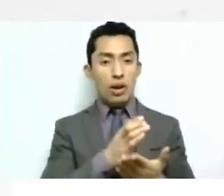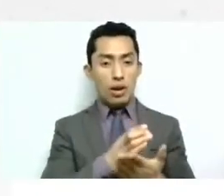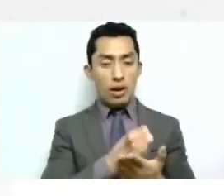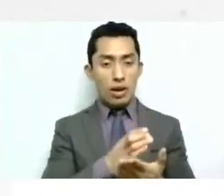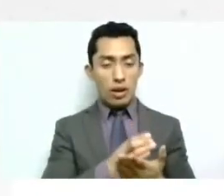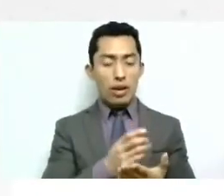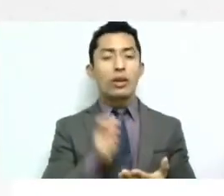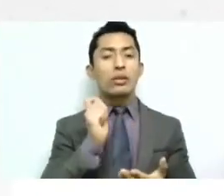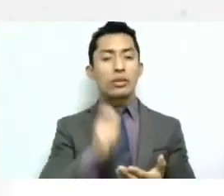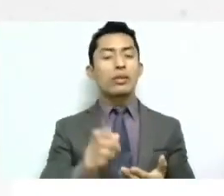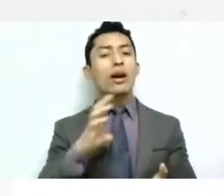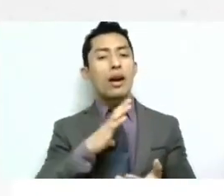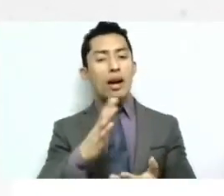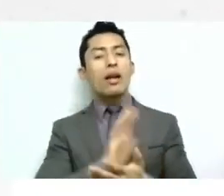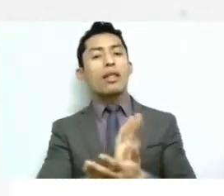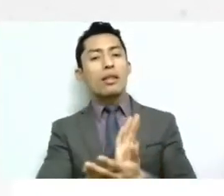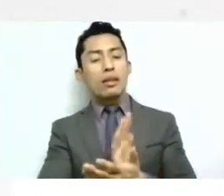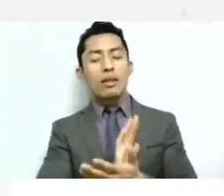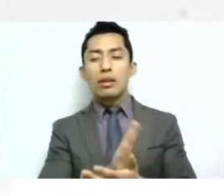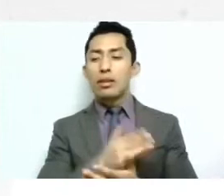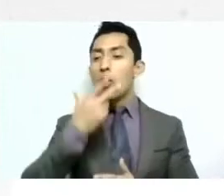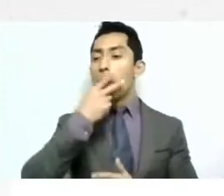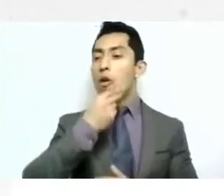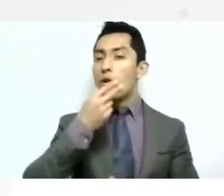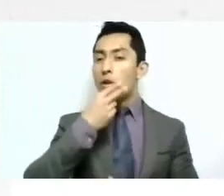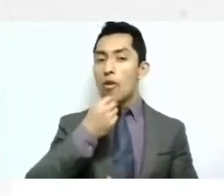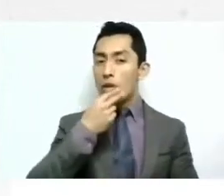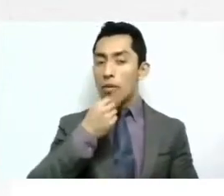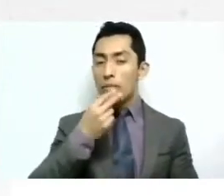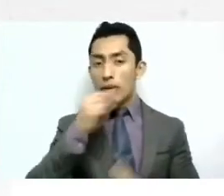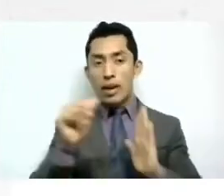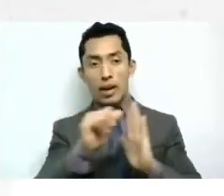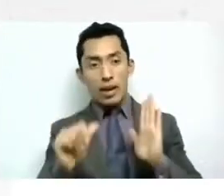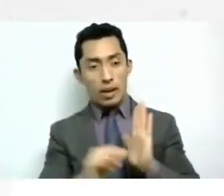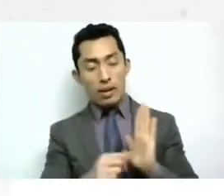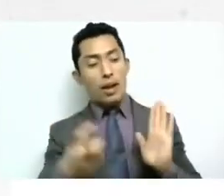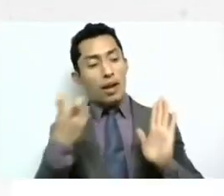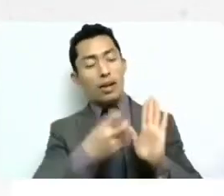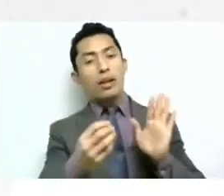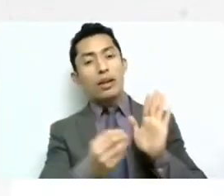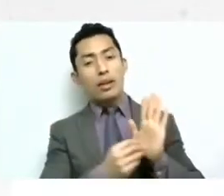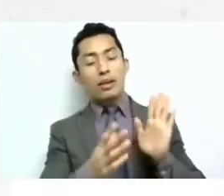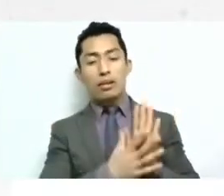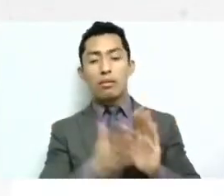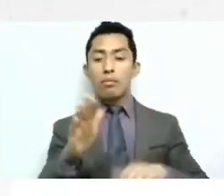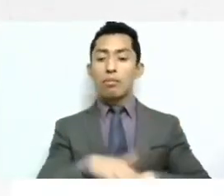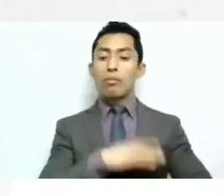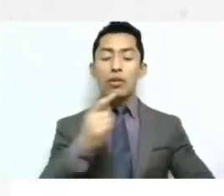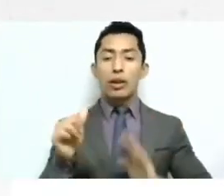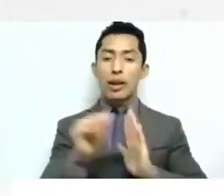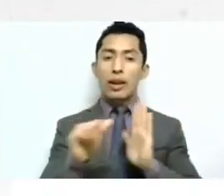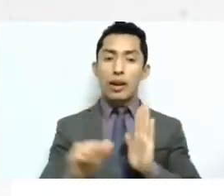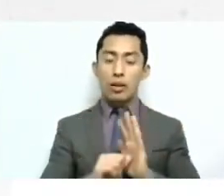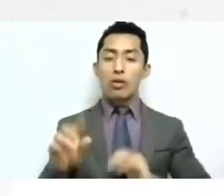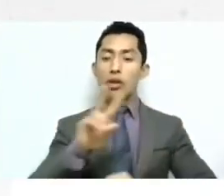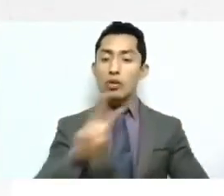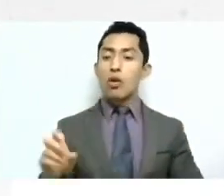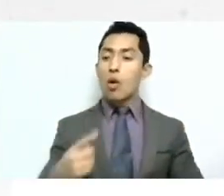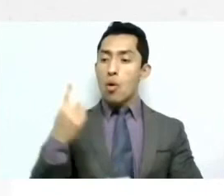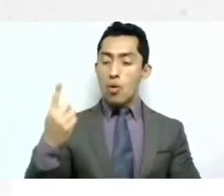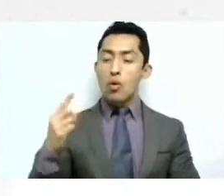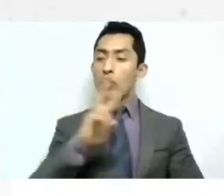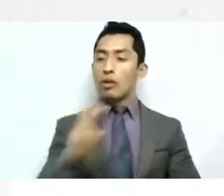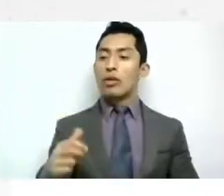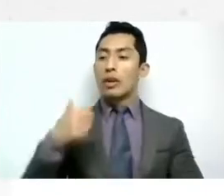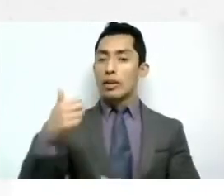discriminación del hombre en este artículo porque en el artículo doscientos uno doscientos seis de la